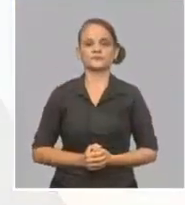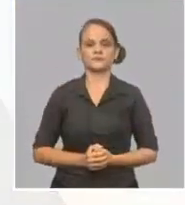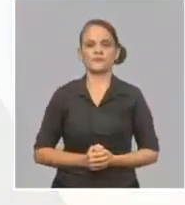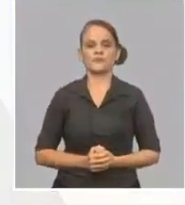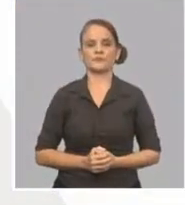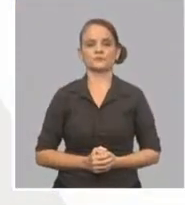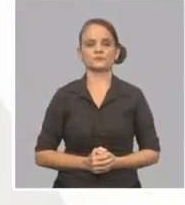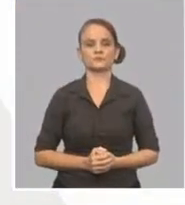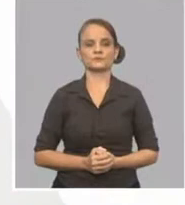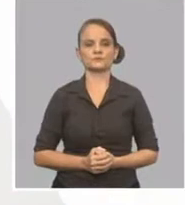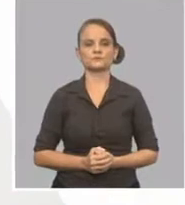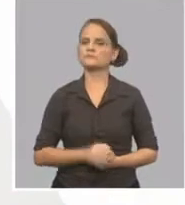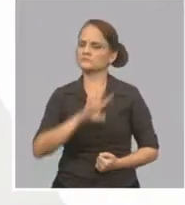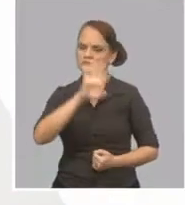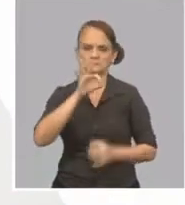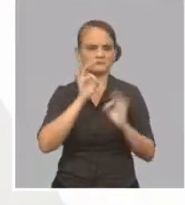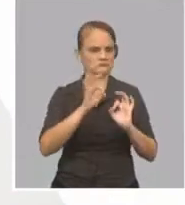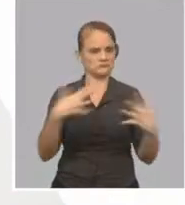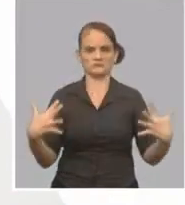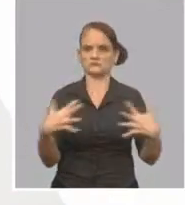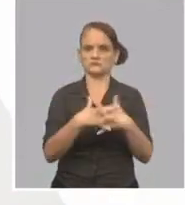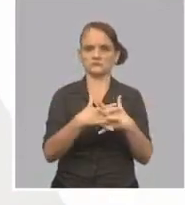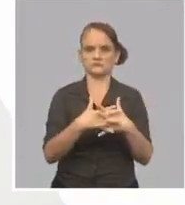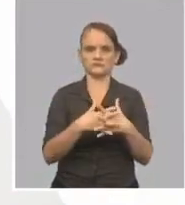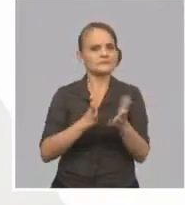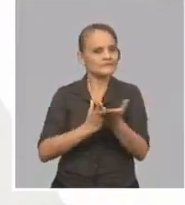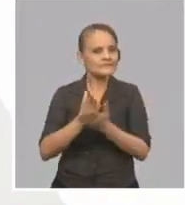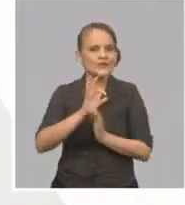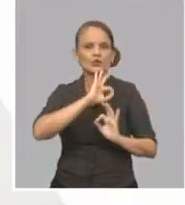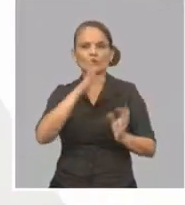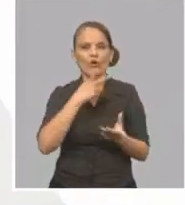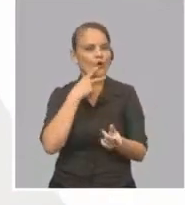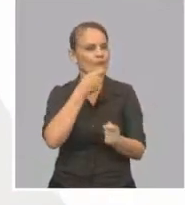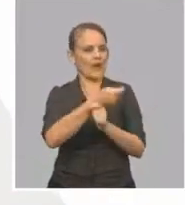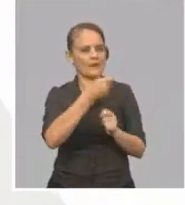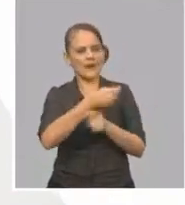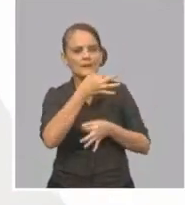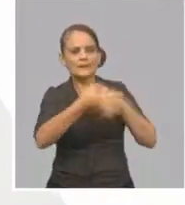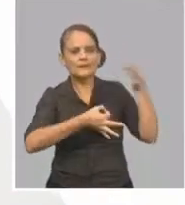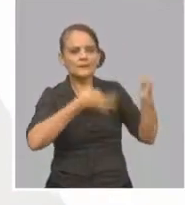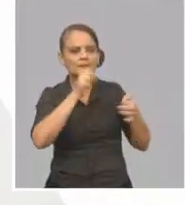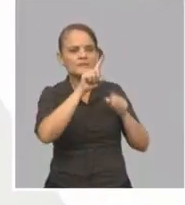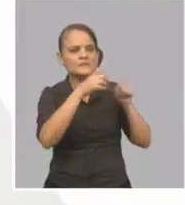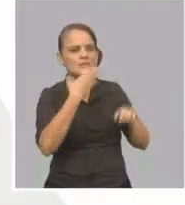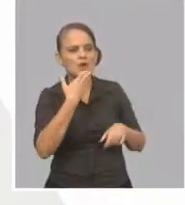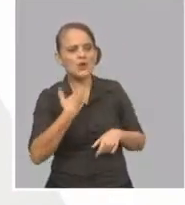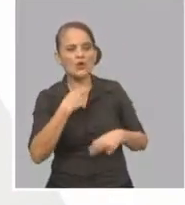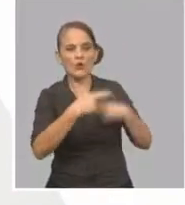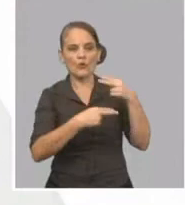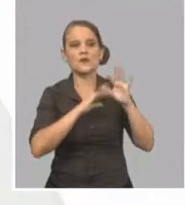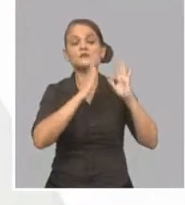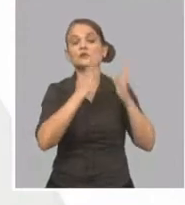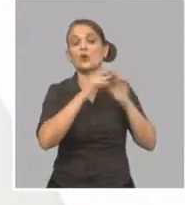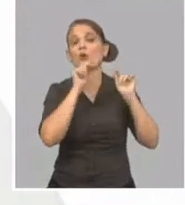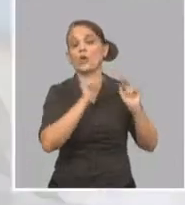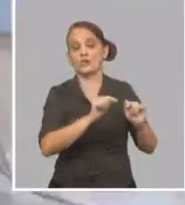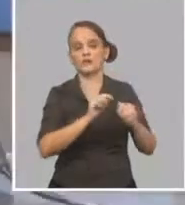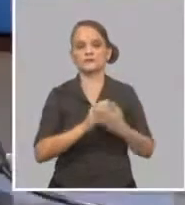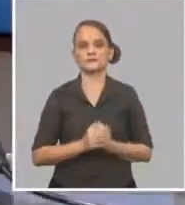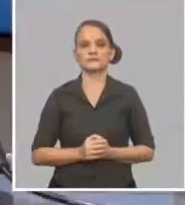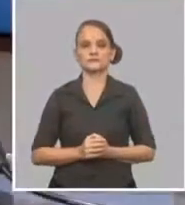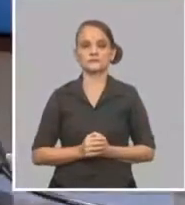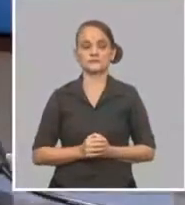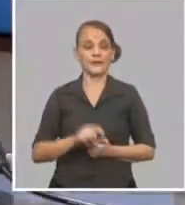continuar el entrenamiento y la formación de todos los que realizamos la actividad. Eso es algo